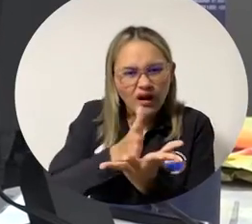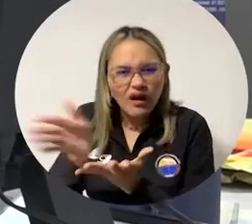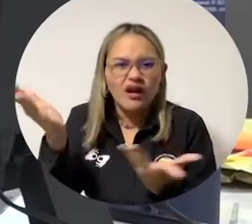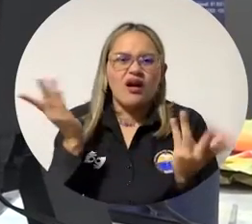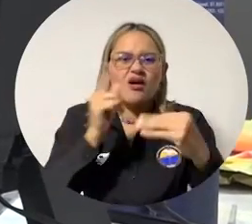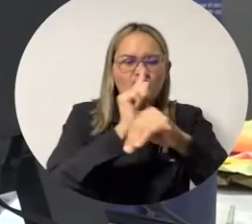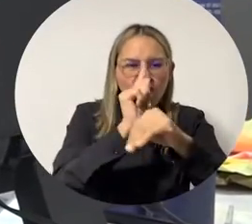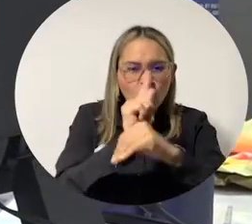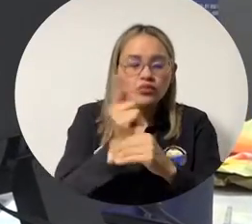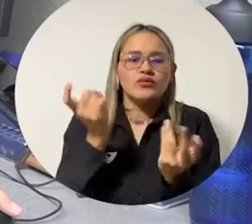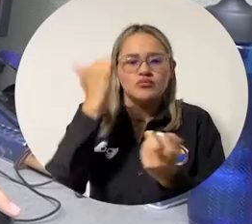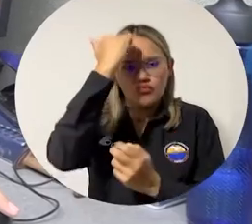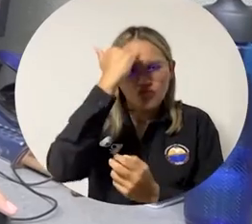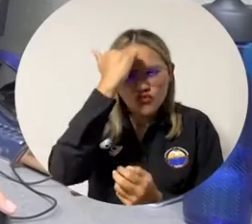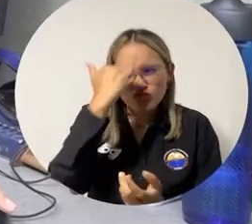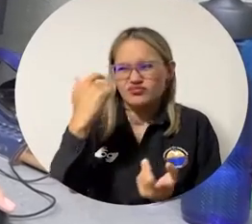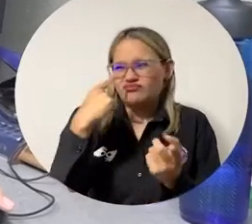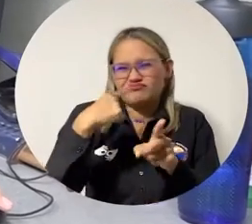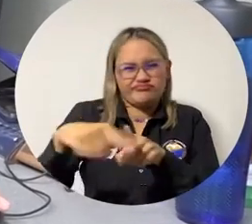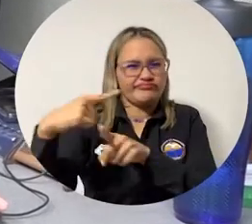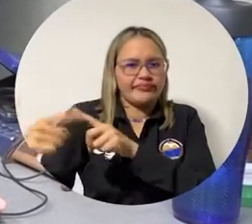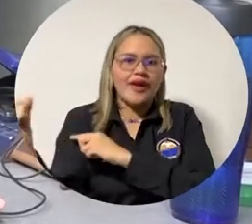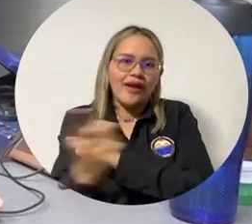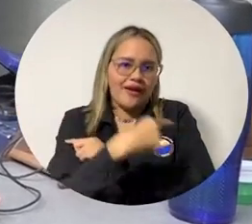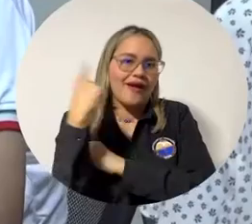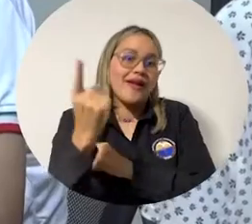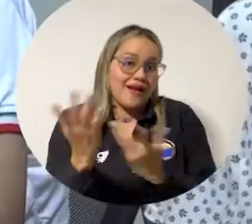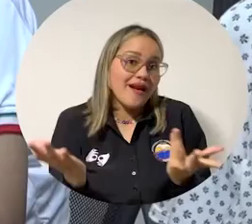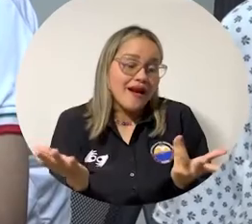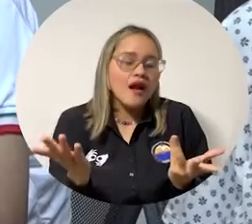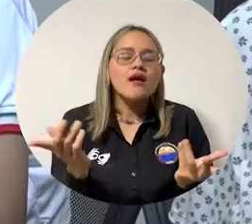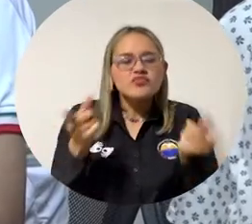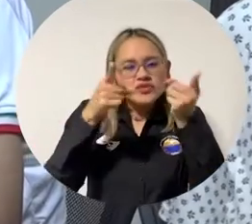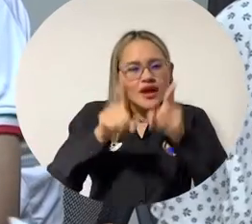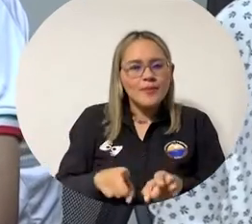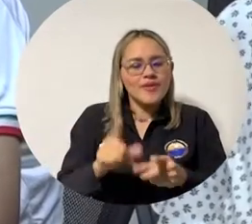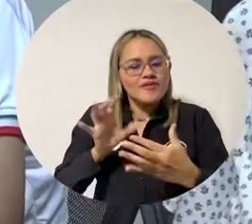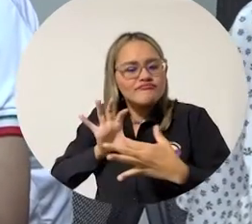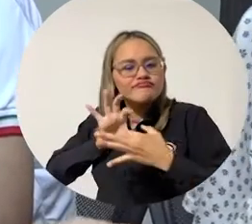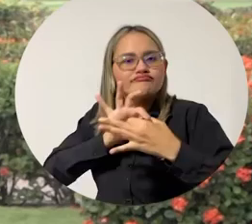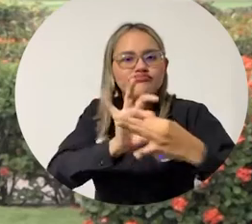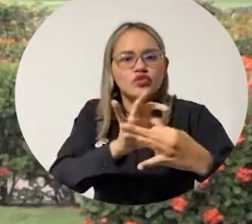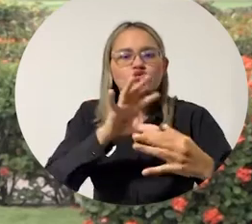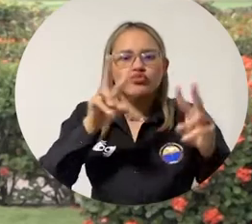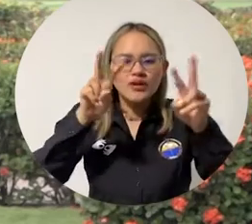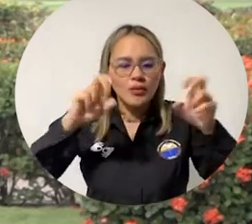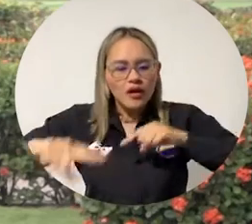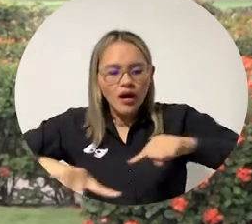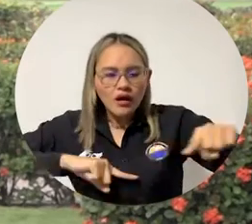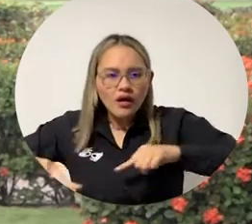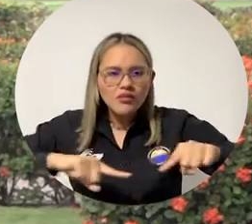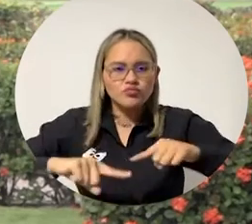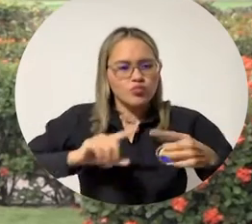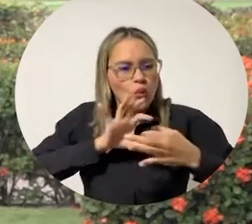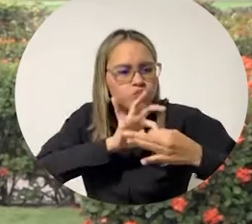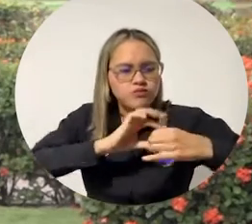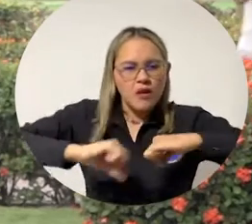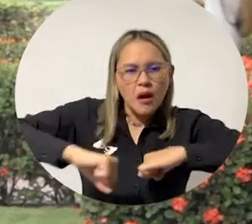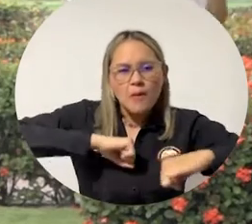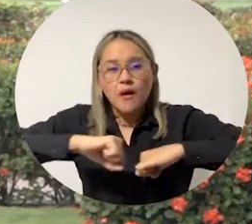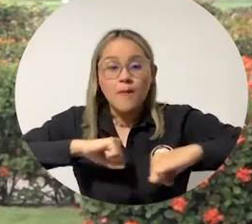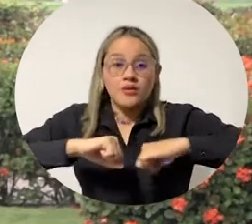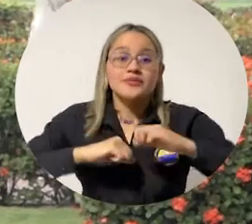lo que tiene que ver con la docencia y la calidad académica, además articulado con todos los temas de apoyo en la parte administrativa.